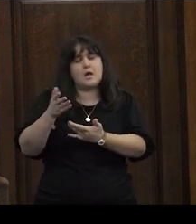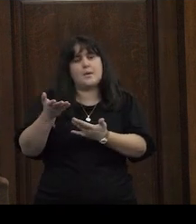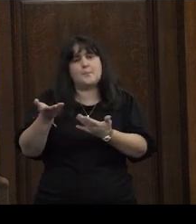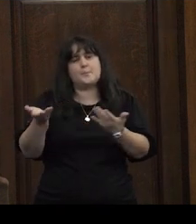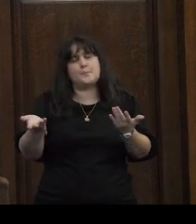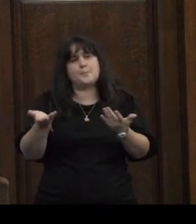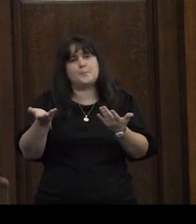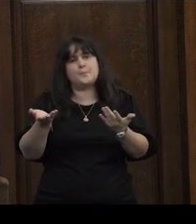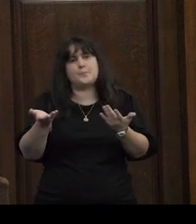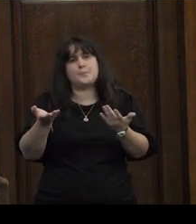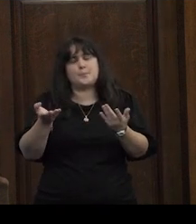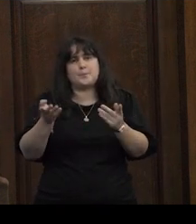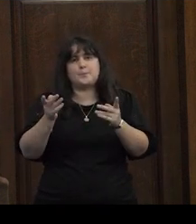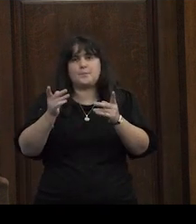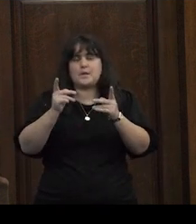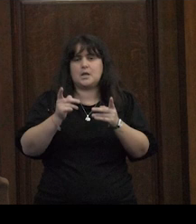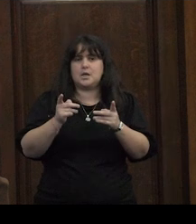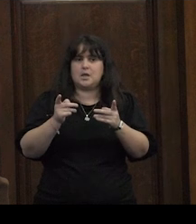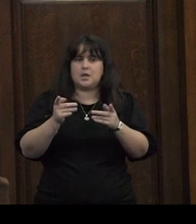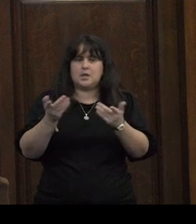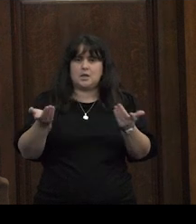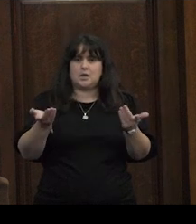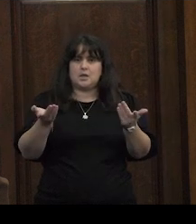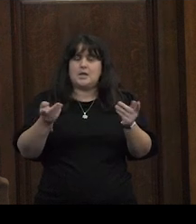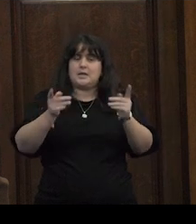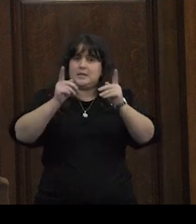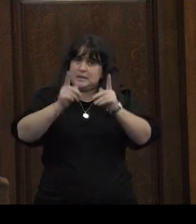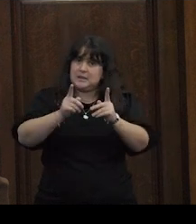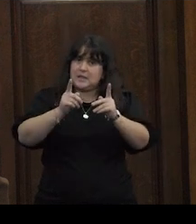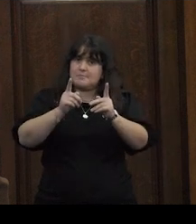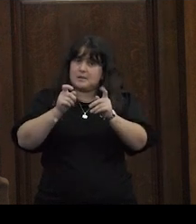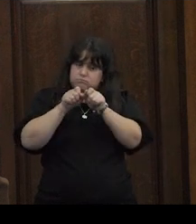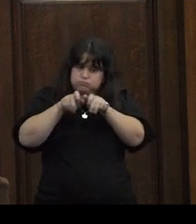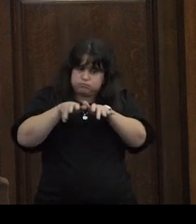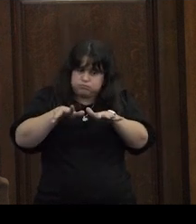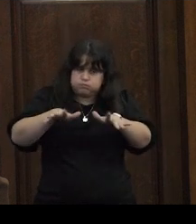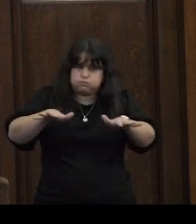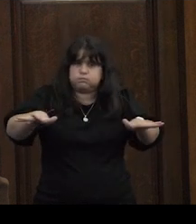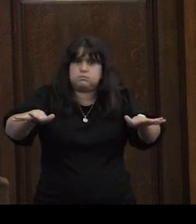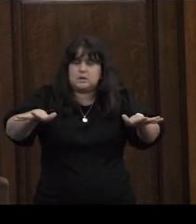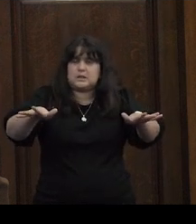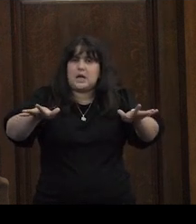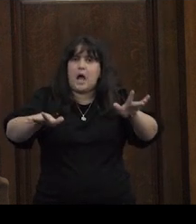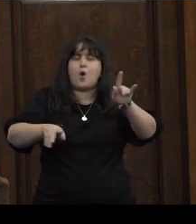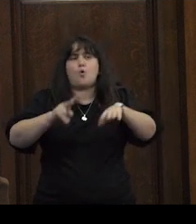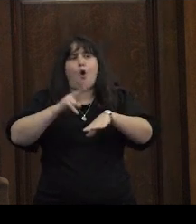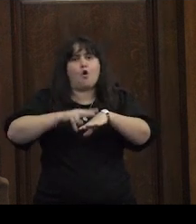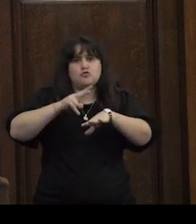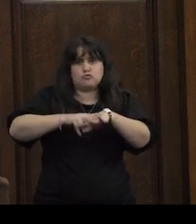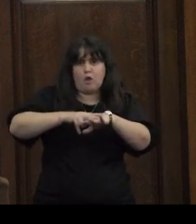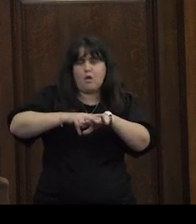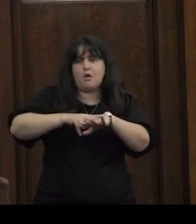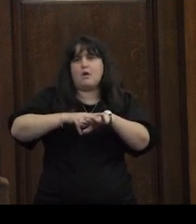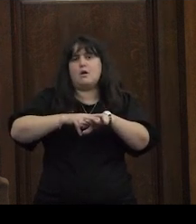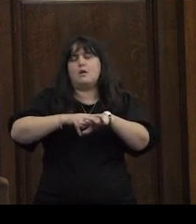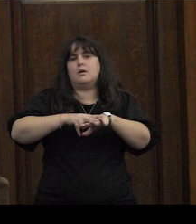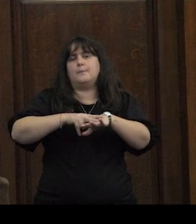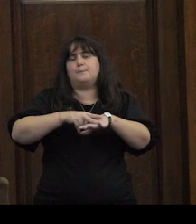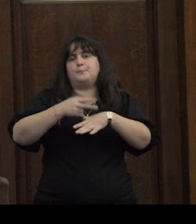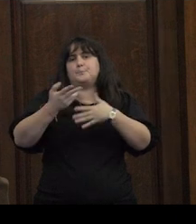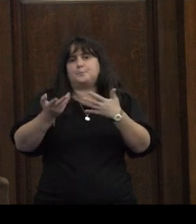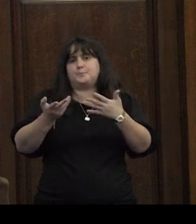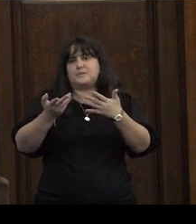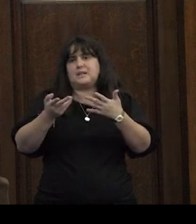y este también proliferan consejos sobre